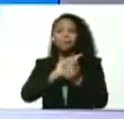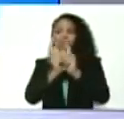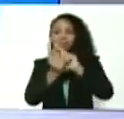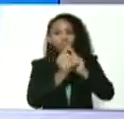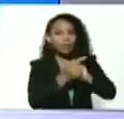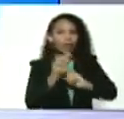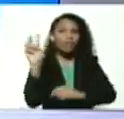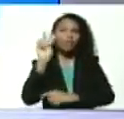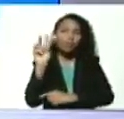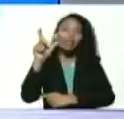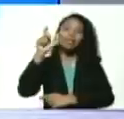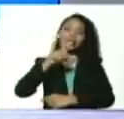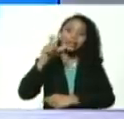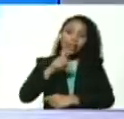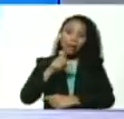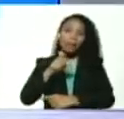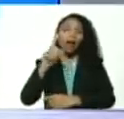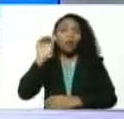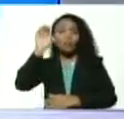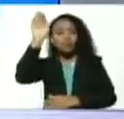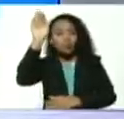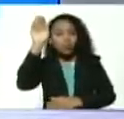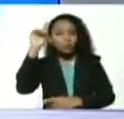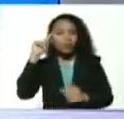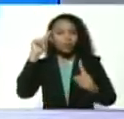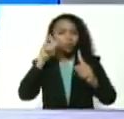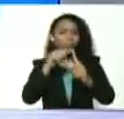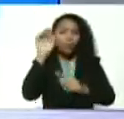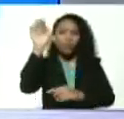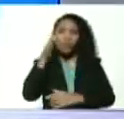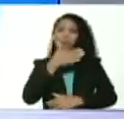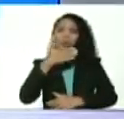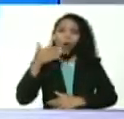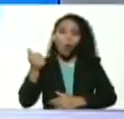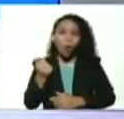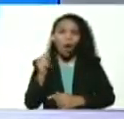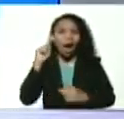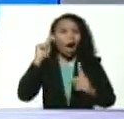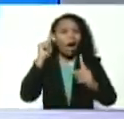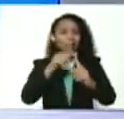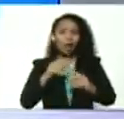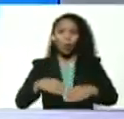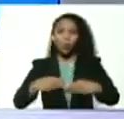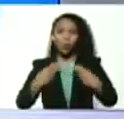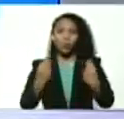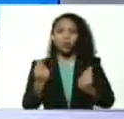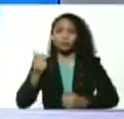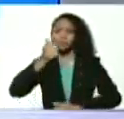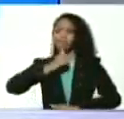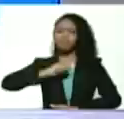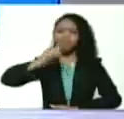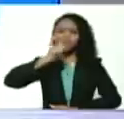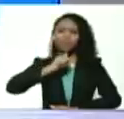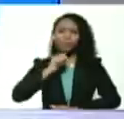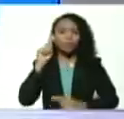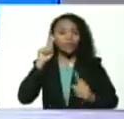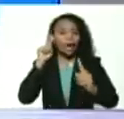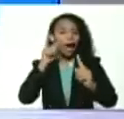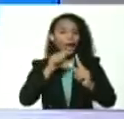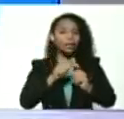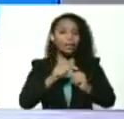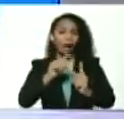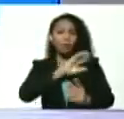que Venezuela necesita para enrumbarse hacia un destino mejor hacia una recuperación sostenida y hacia el